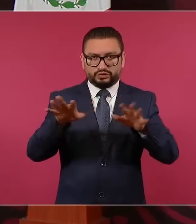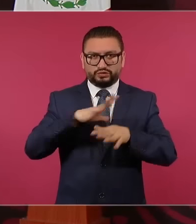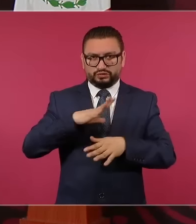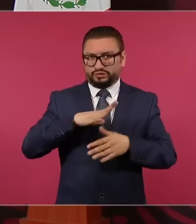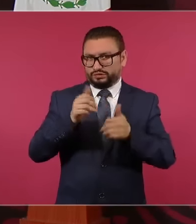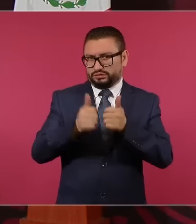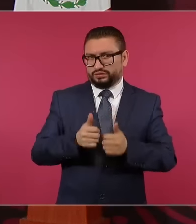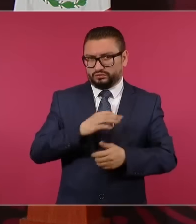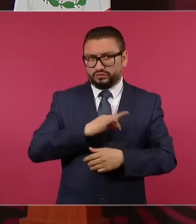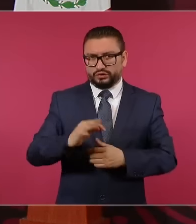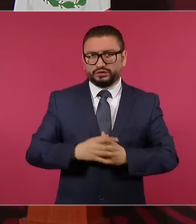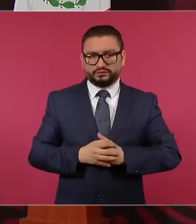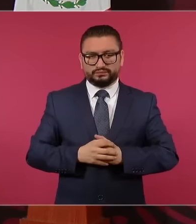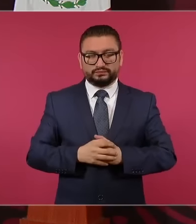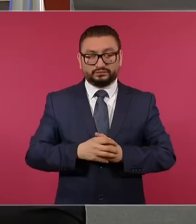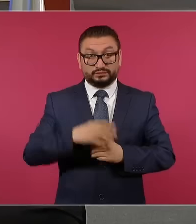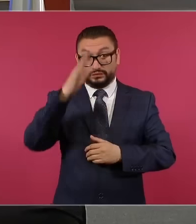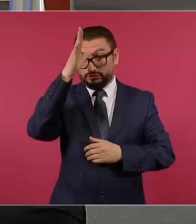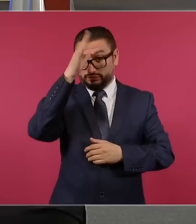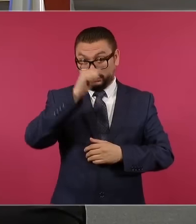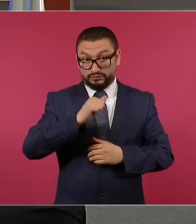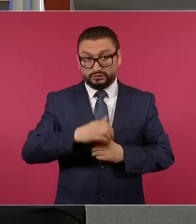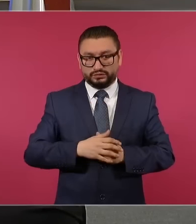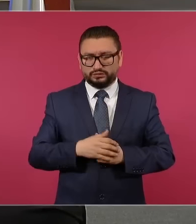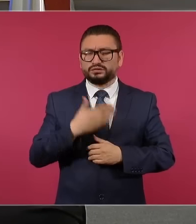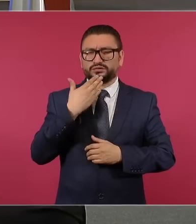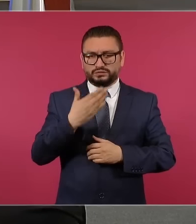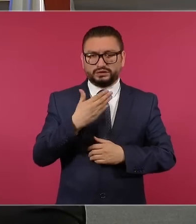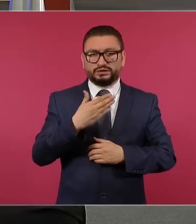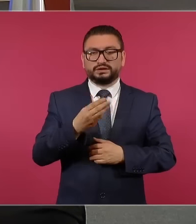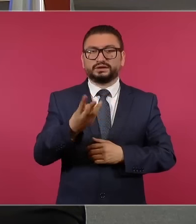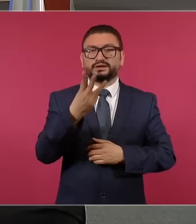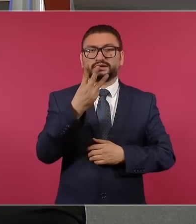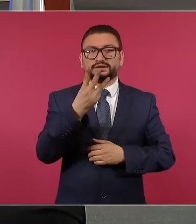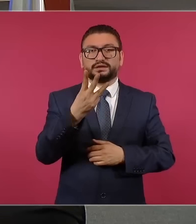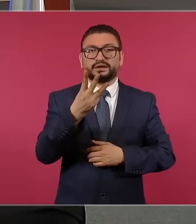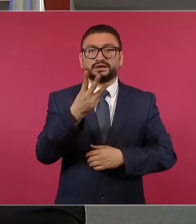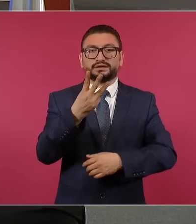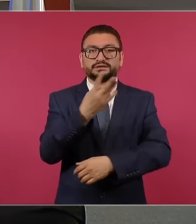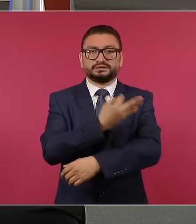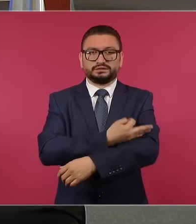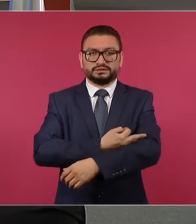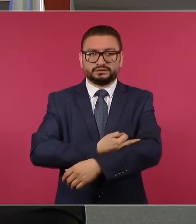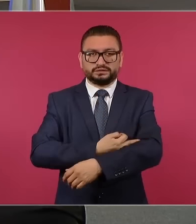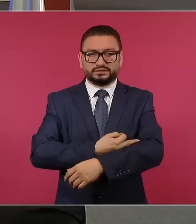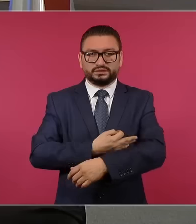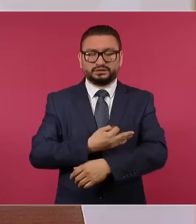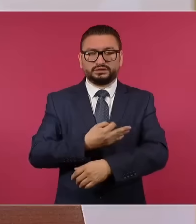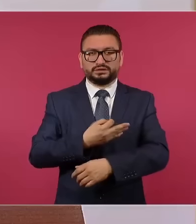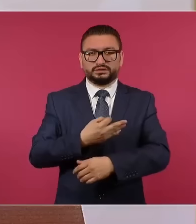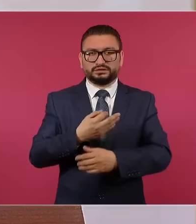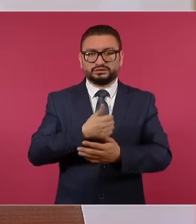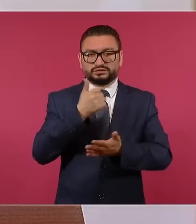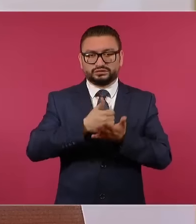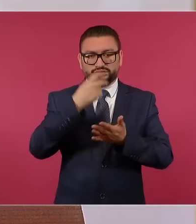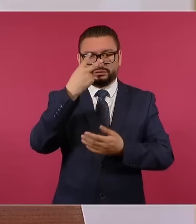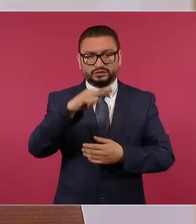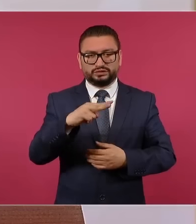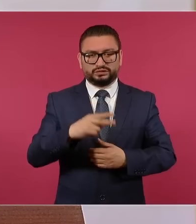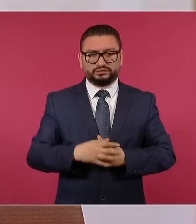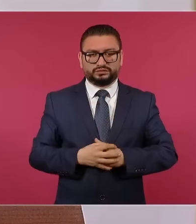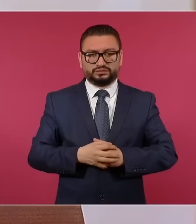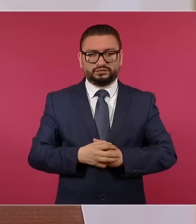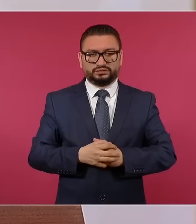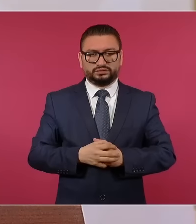¿Les parece? Sí, presidente. Por supuesto, señor Tres de la tarde, Ciudad de México. Por supuesto, señor